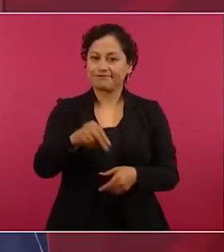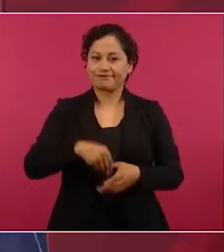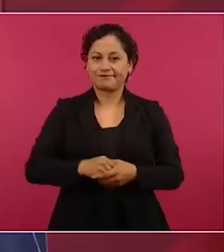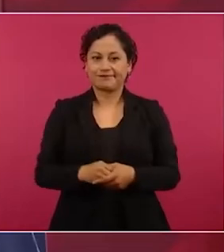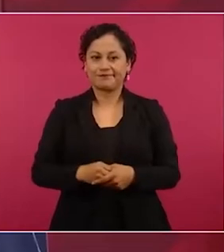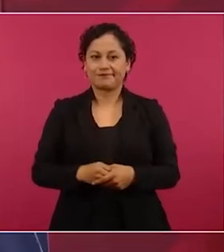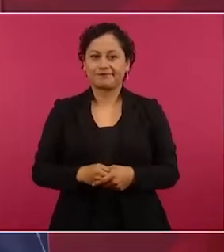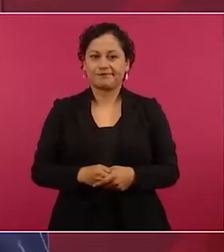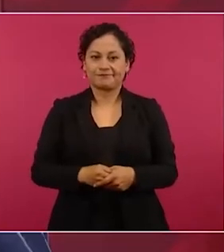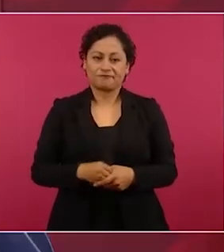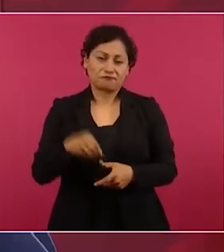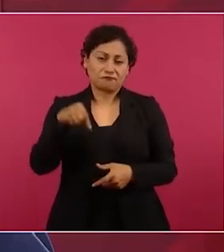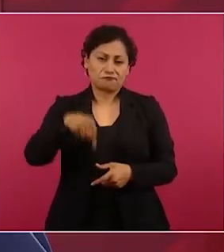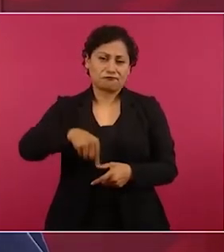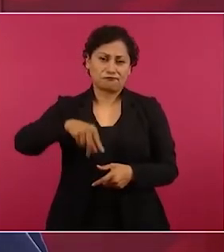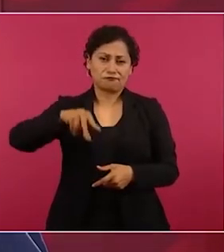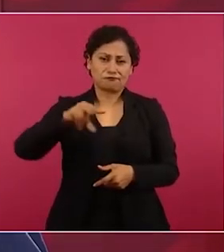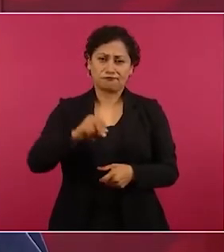aplican.